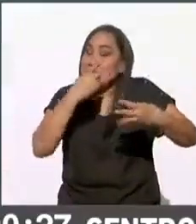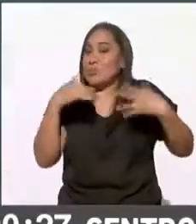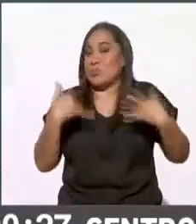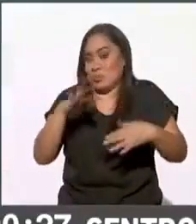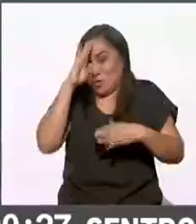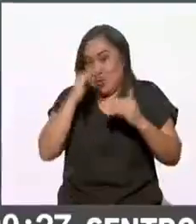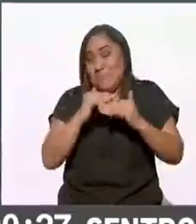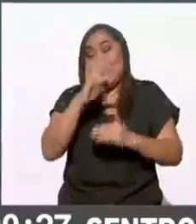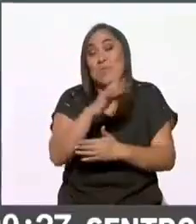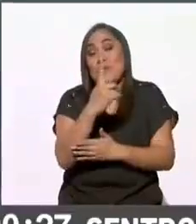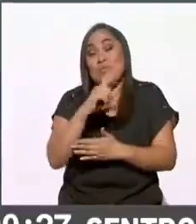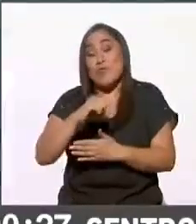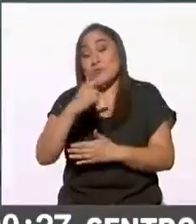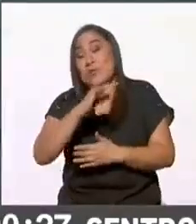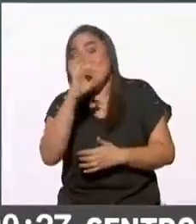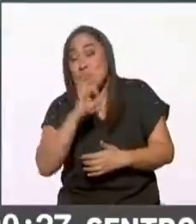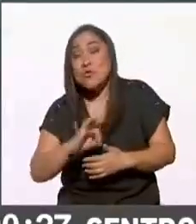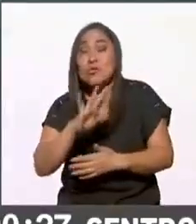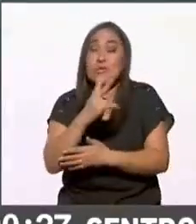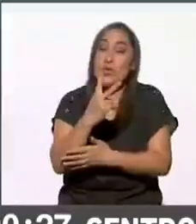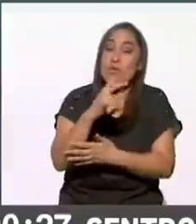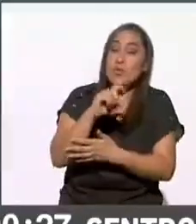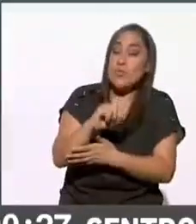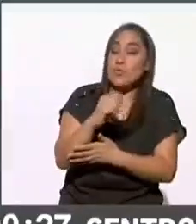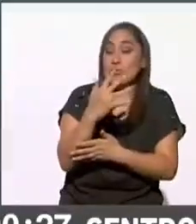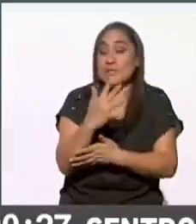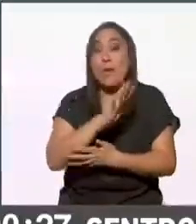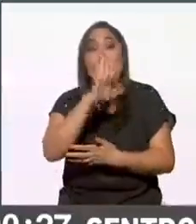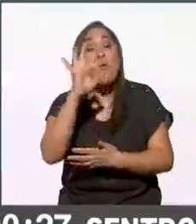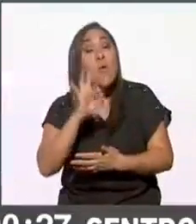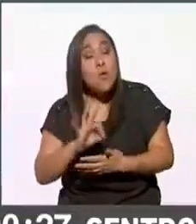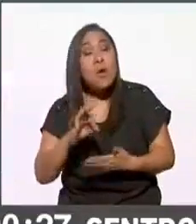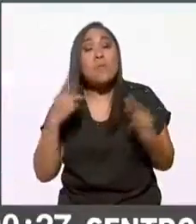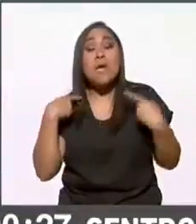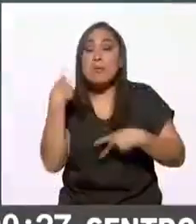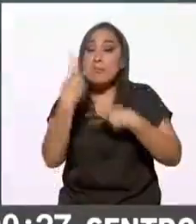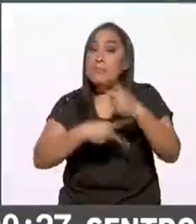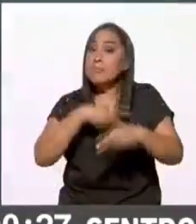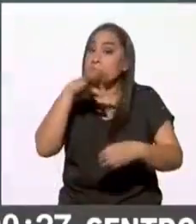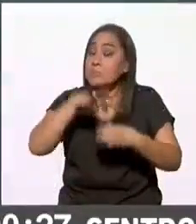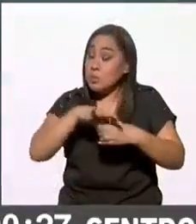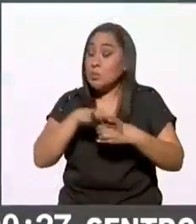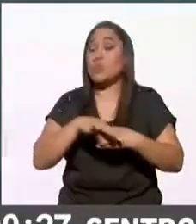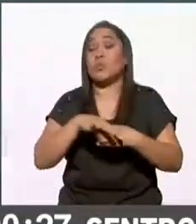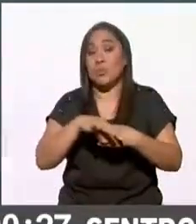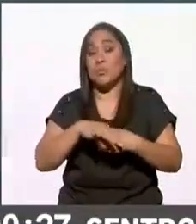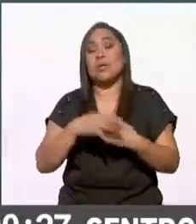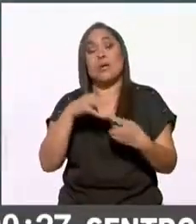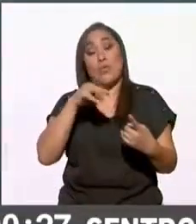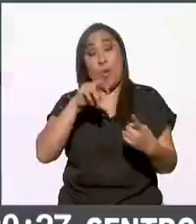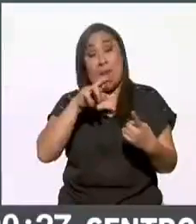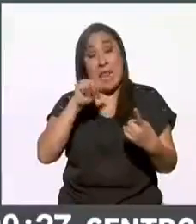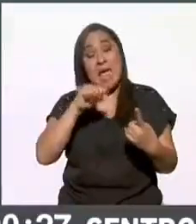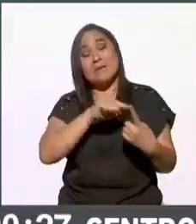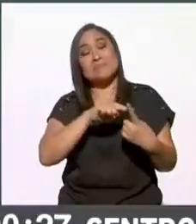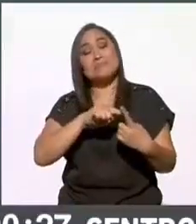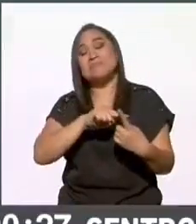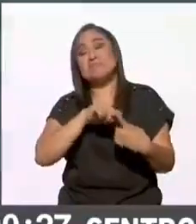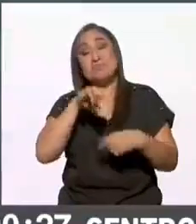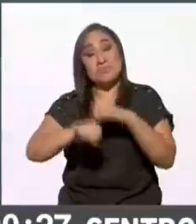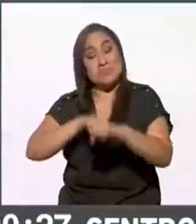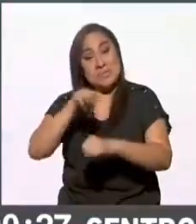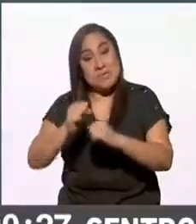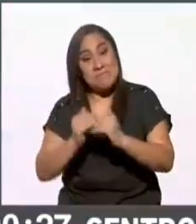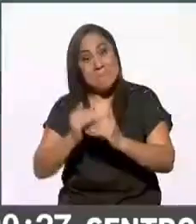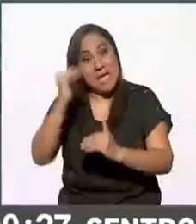51.7% 52.5% el nivel de participación para morena la mayoría simple hasta